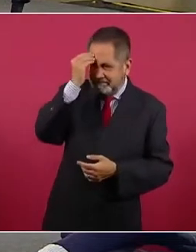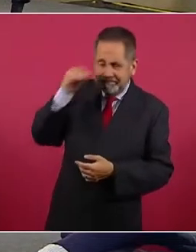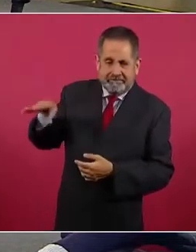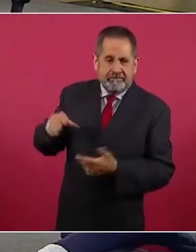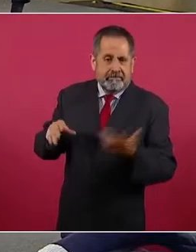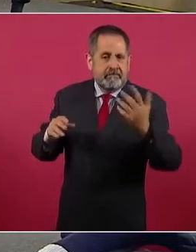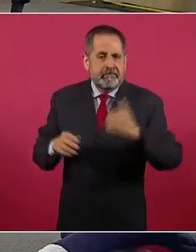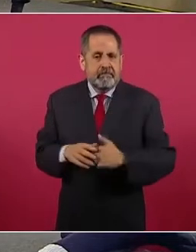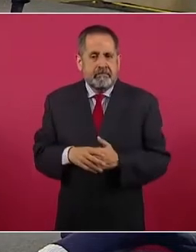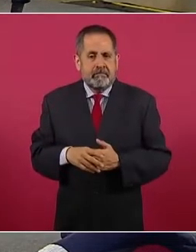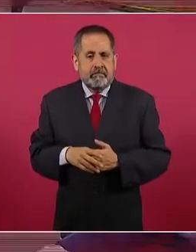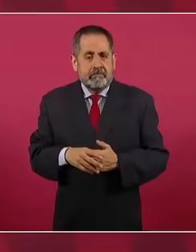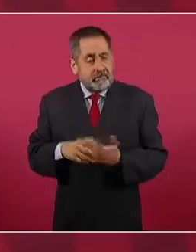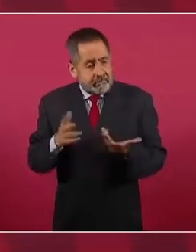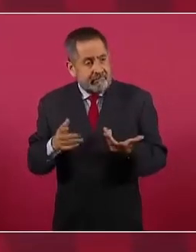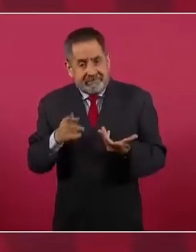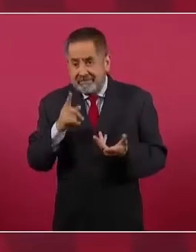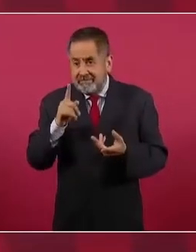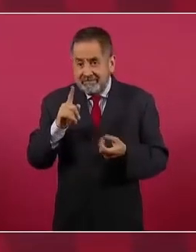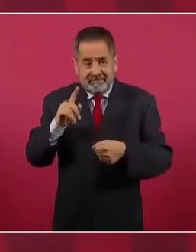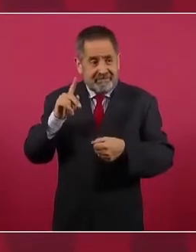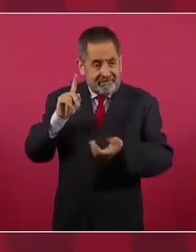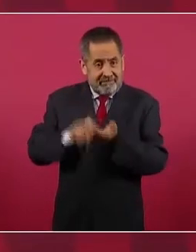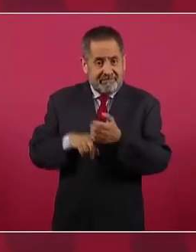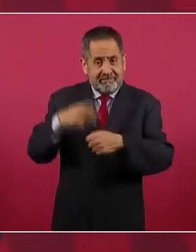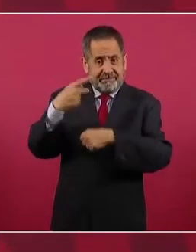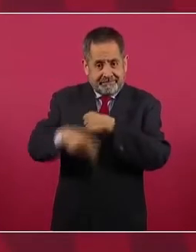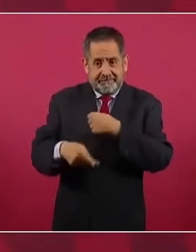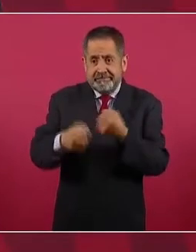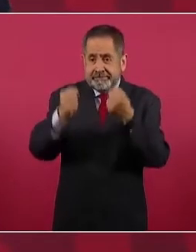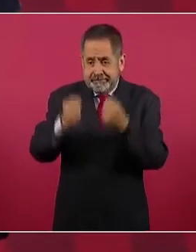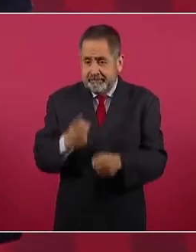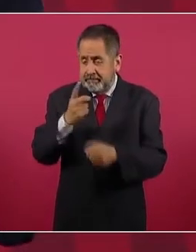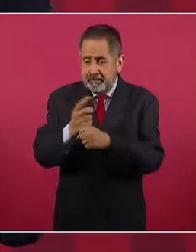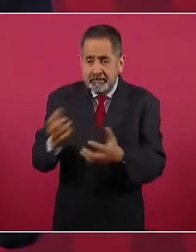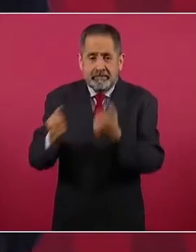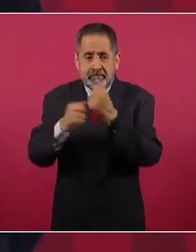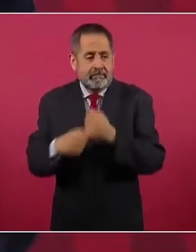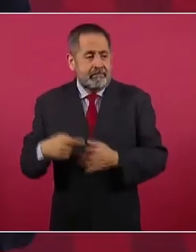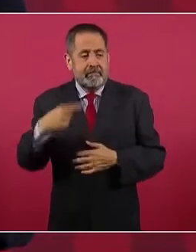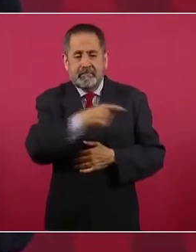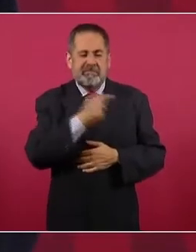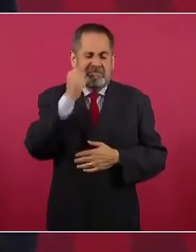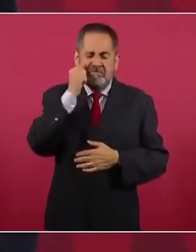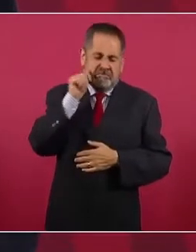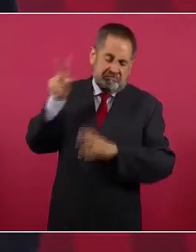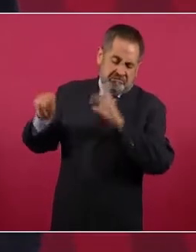pues que se trata de asuntos que tienen que ver con la seguridad, no podemos politizar eso.